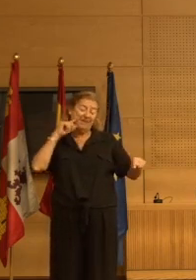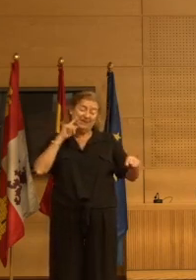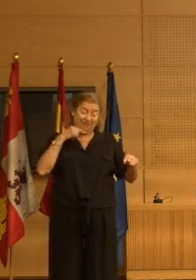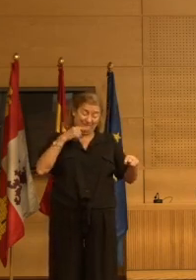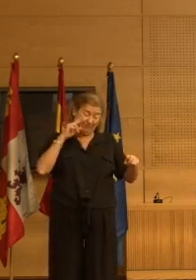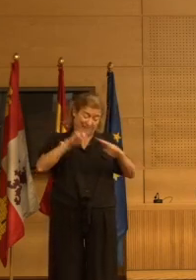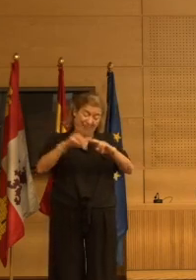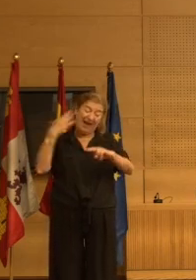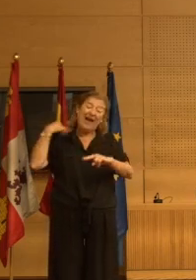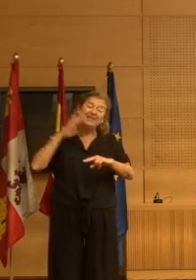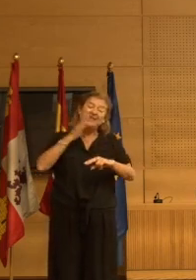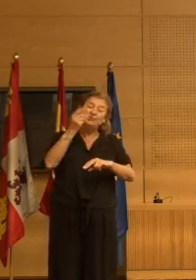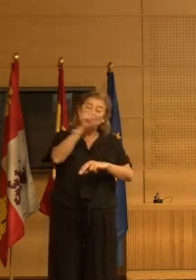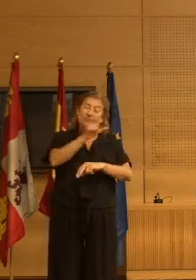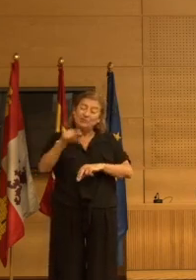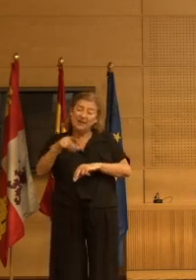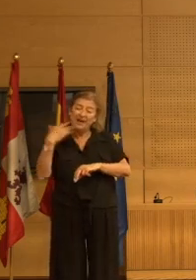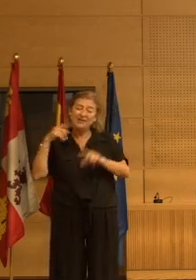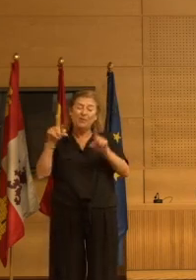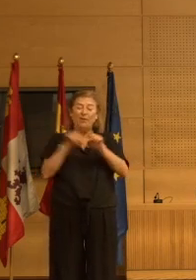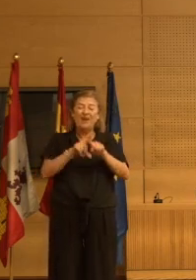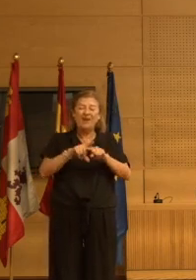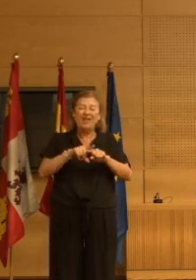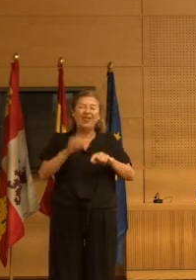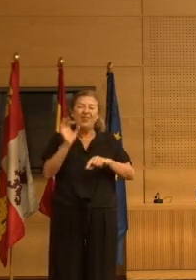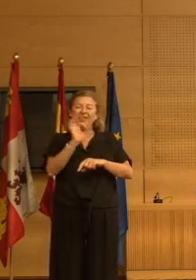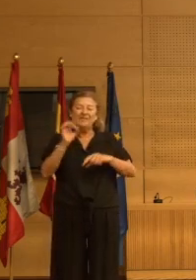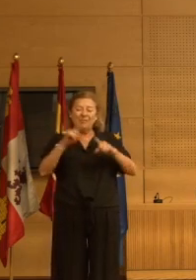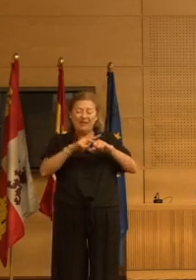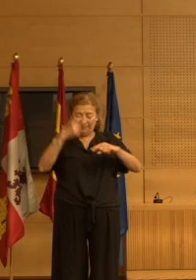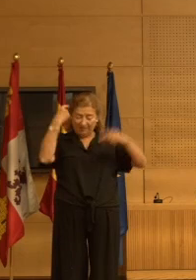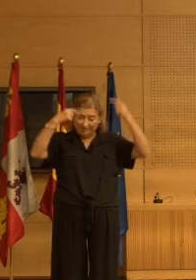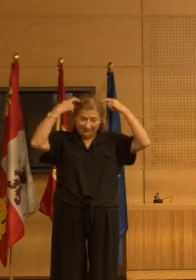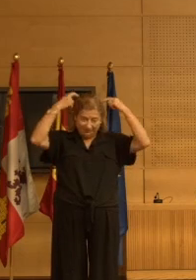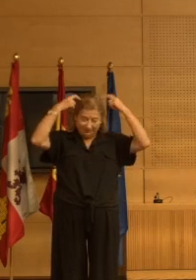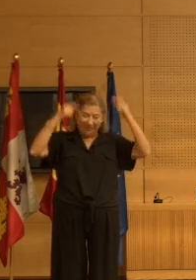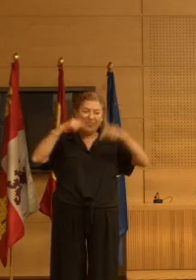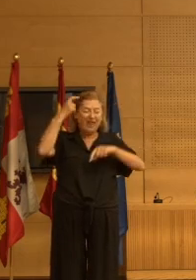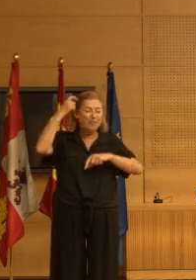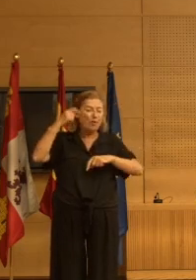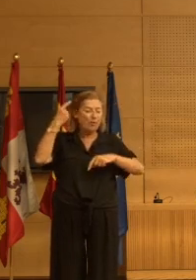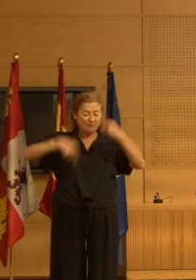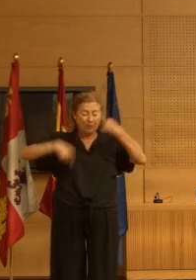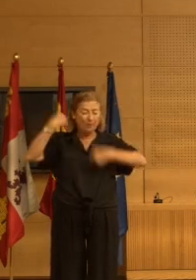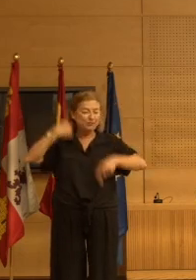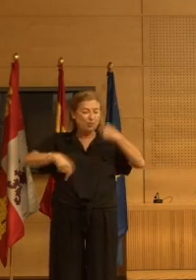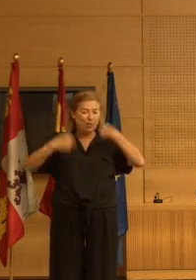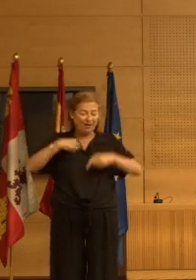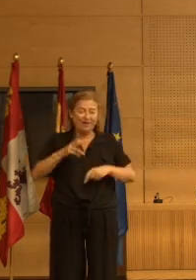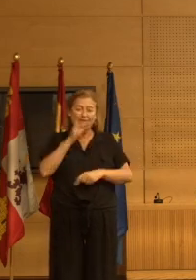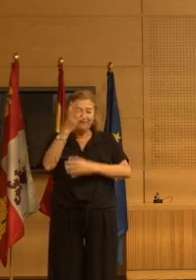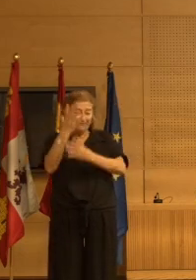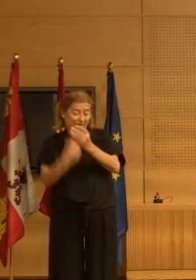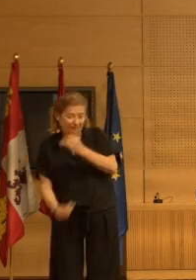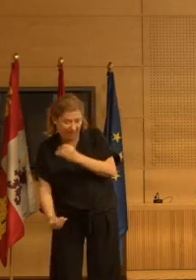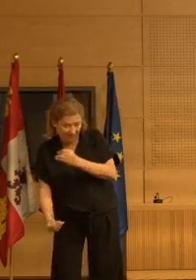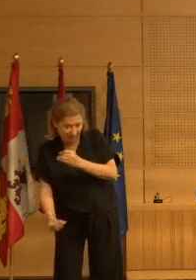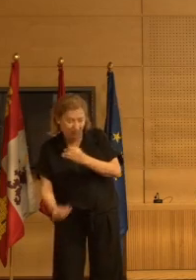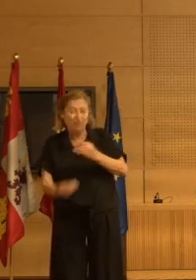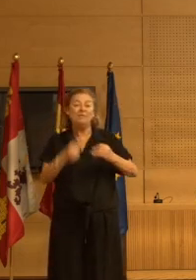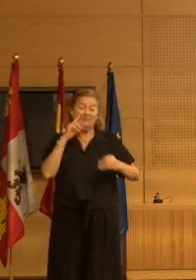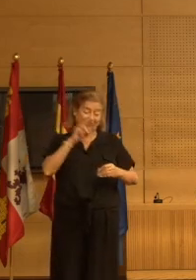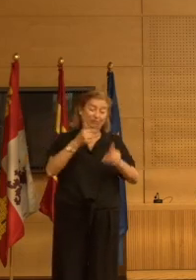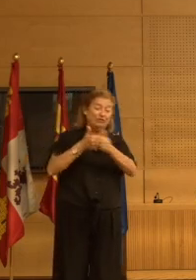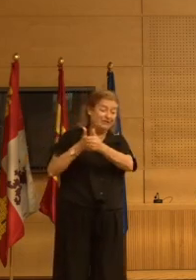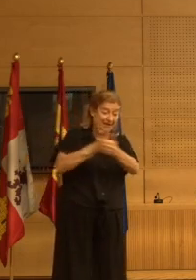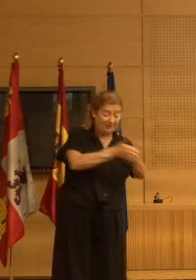mostrando antes, muchos de ellos desarrollan eventos cerebrovasculares, aunque aquí no se alcanza la significación, de nuevo posiblemente por el poco tiempo de seguimiento,